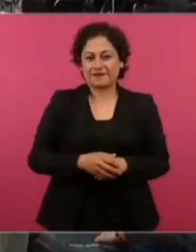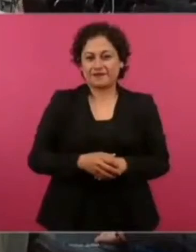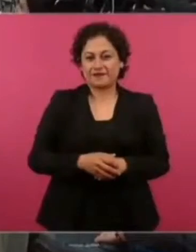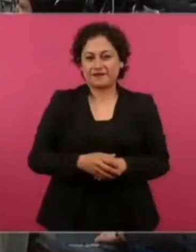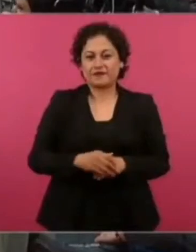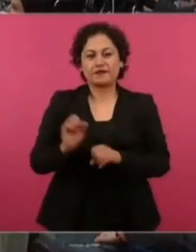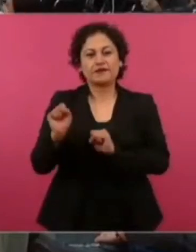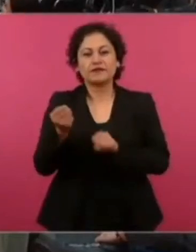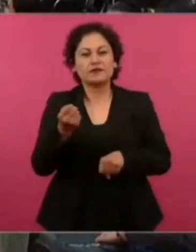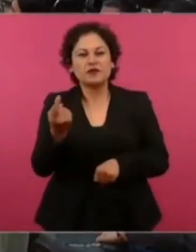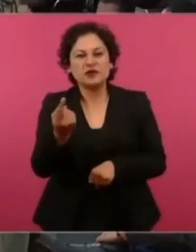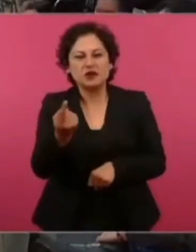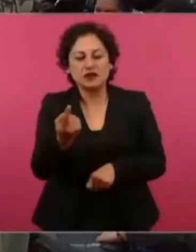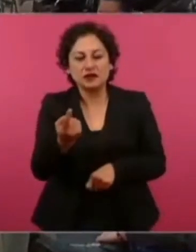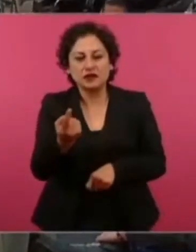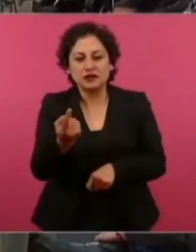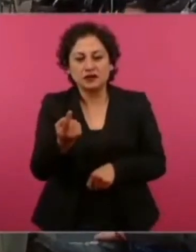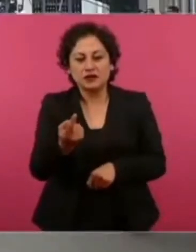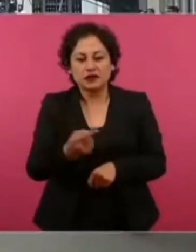¿Qué cosa es?